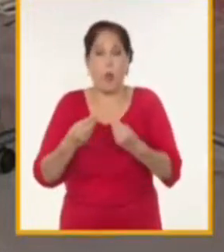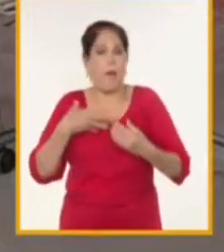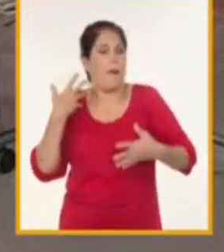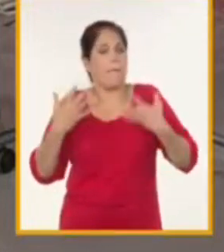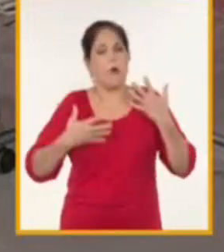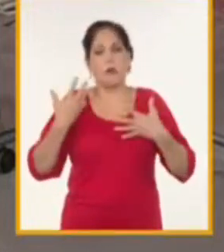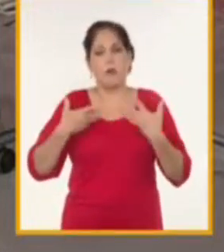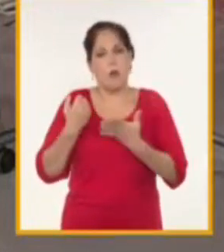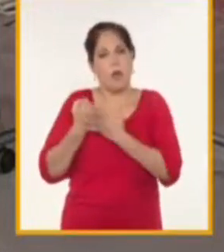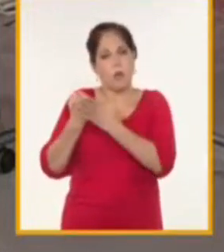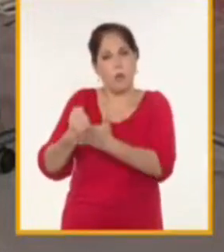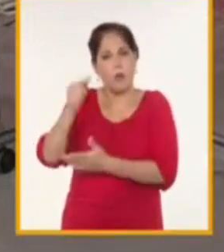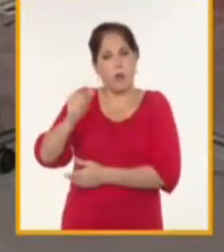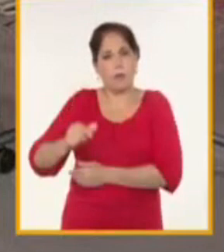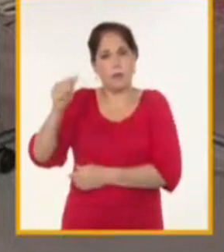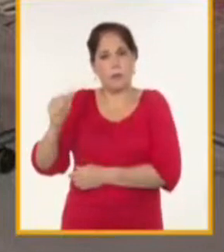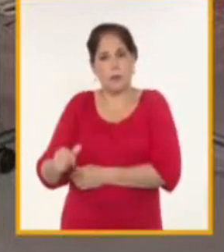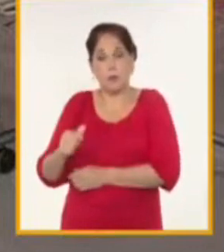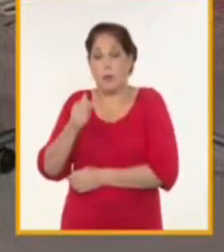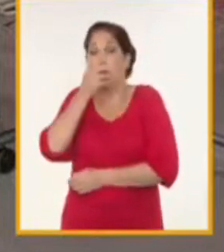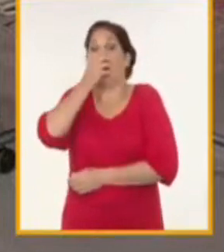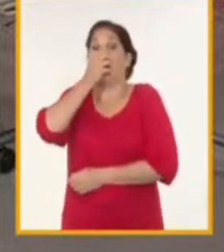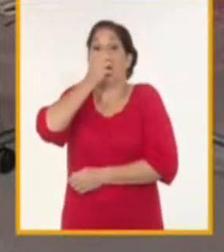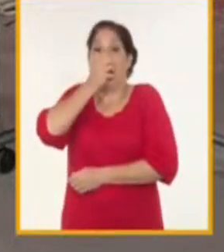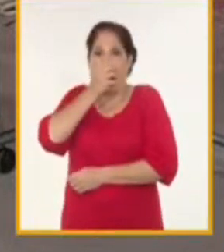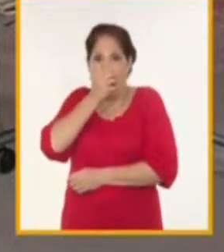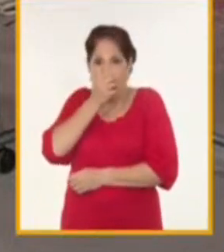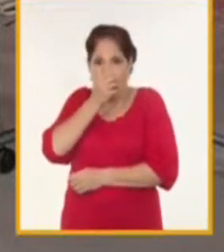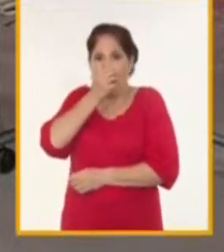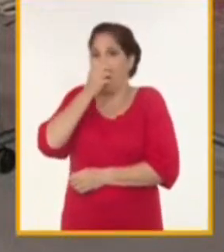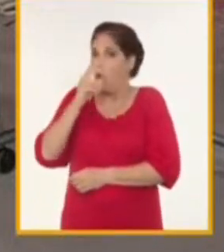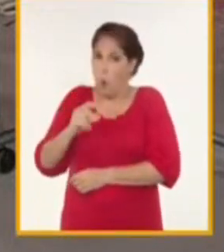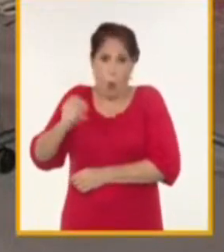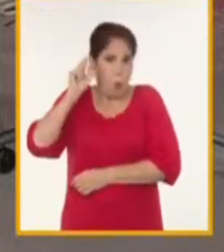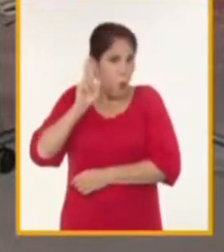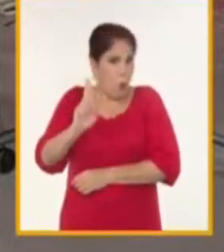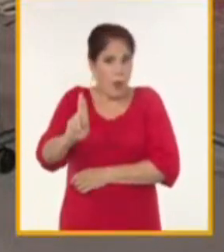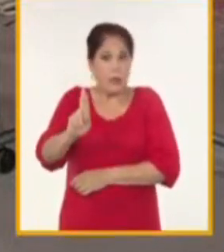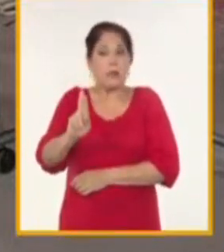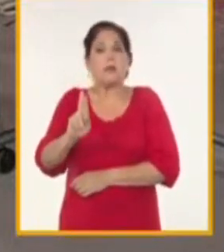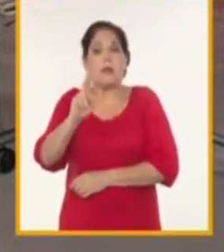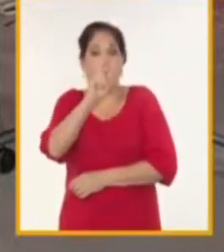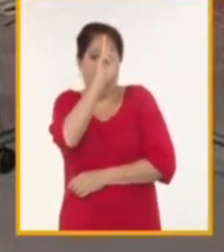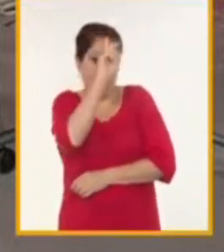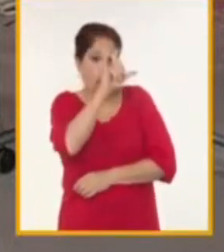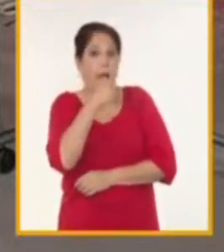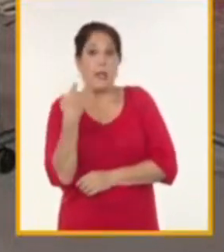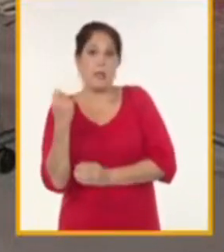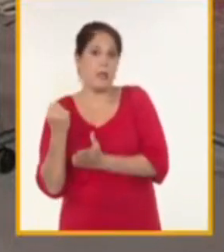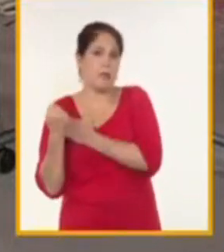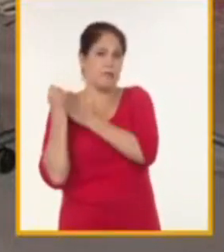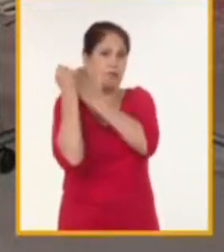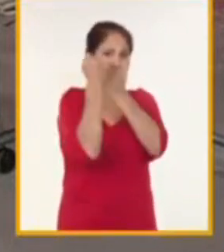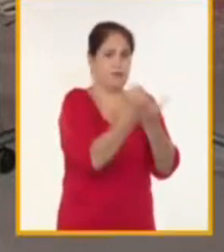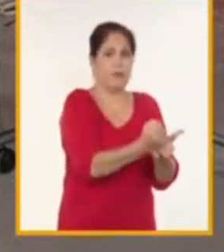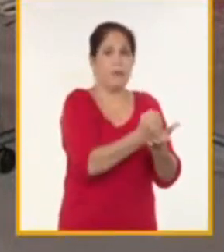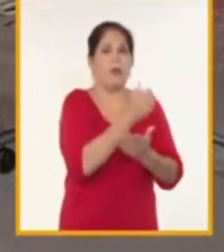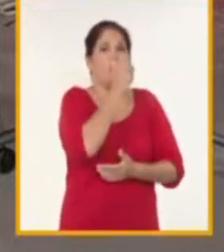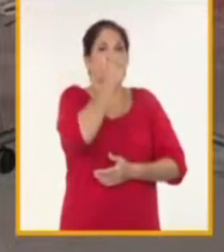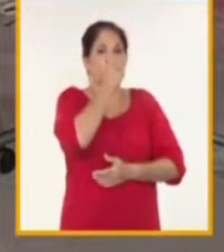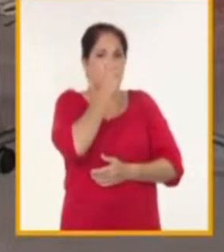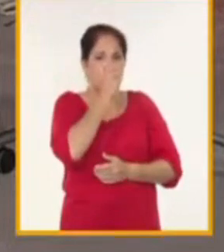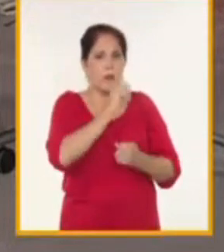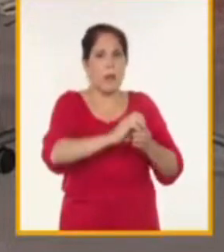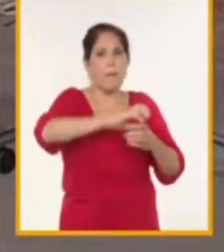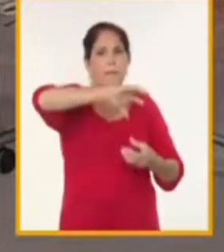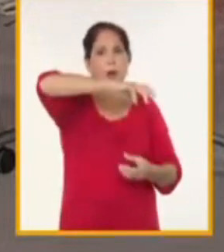muy grande de que el oxígeno se movía de manera inmediata a aquellos centros de salud que lo demandaban que